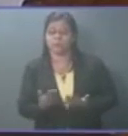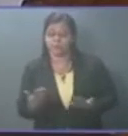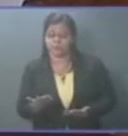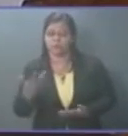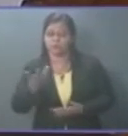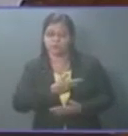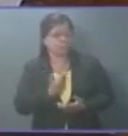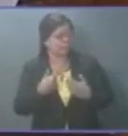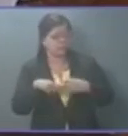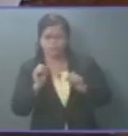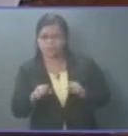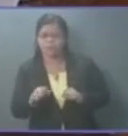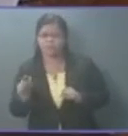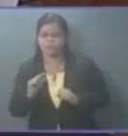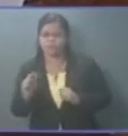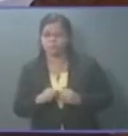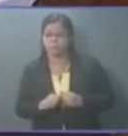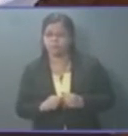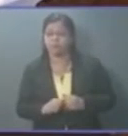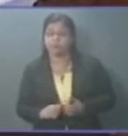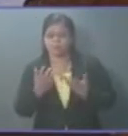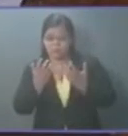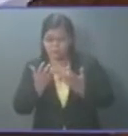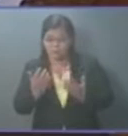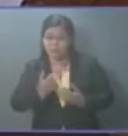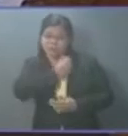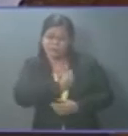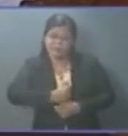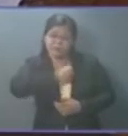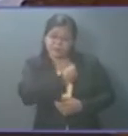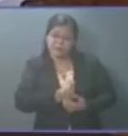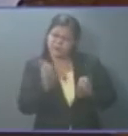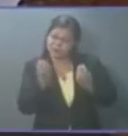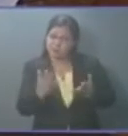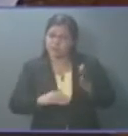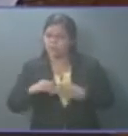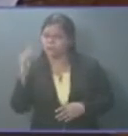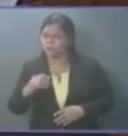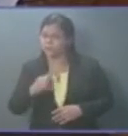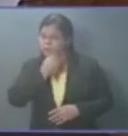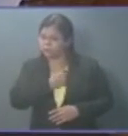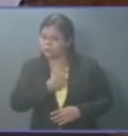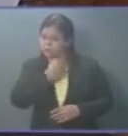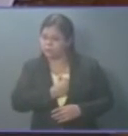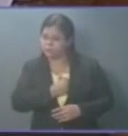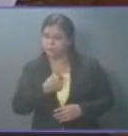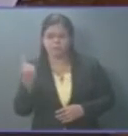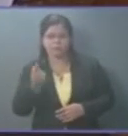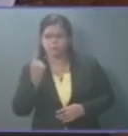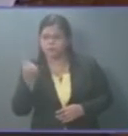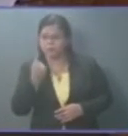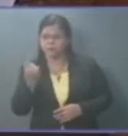puede permitir que tanto sacrificio, tanto esfuerzo, que no es solamente